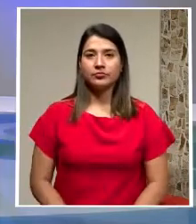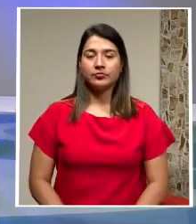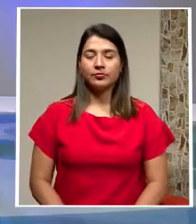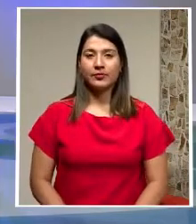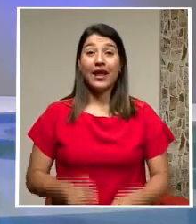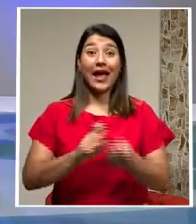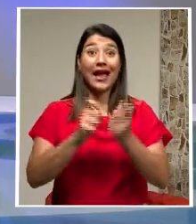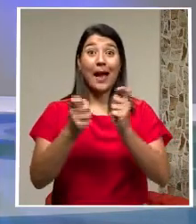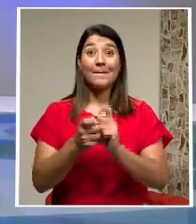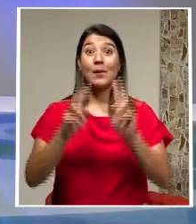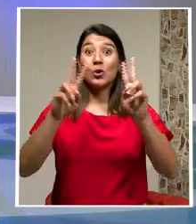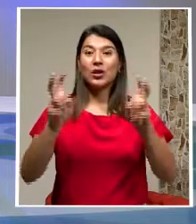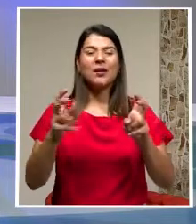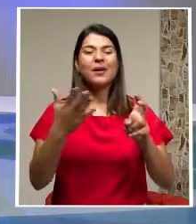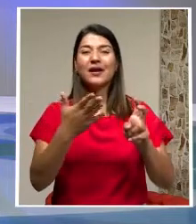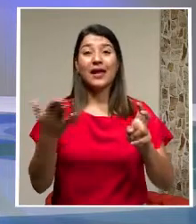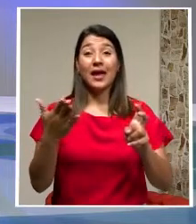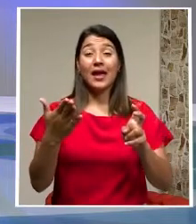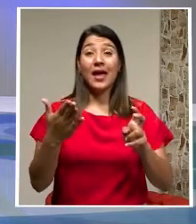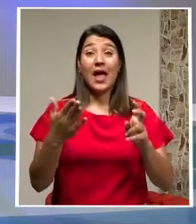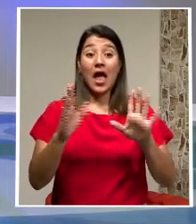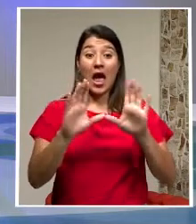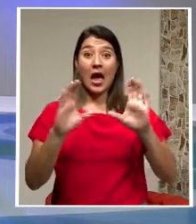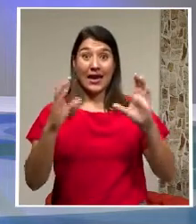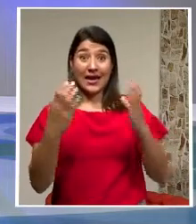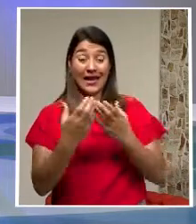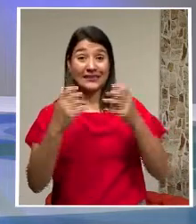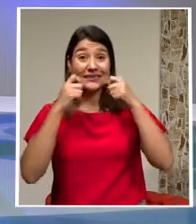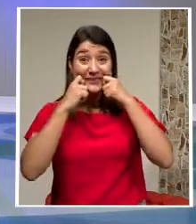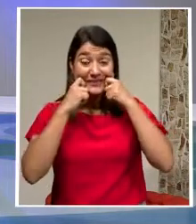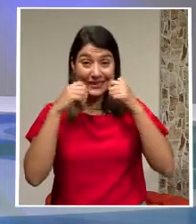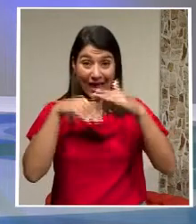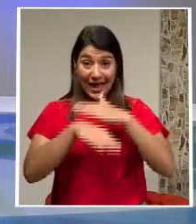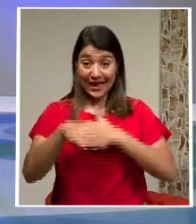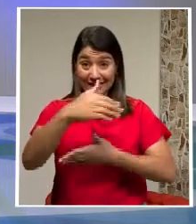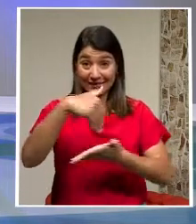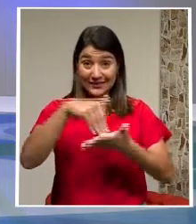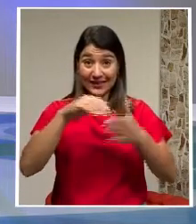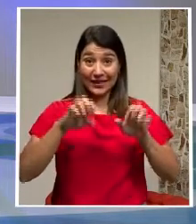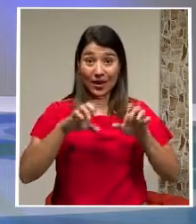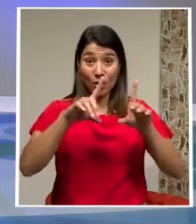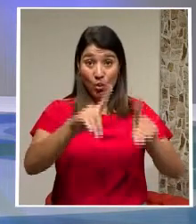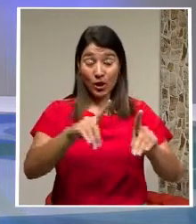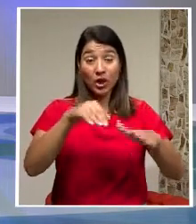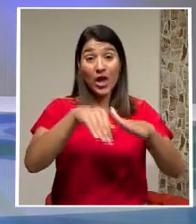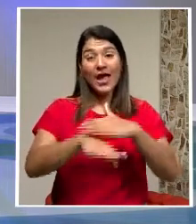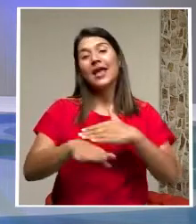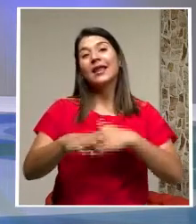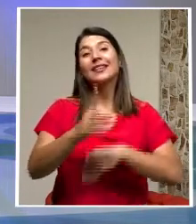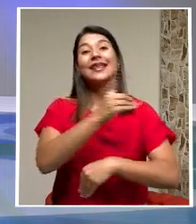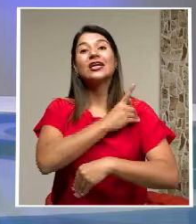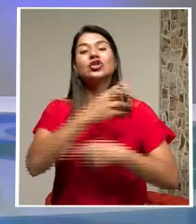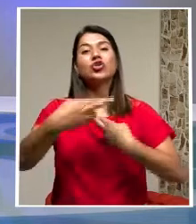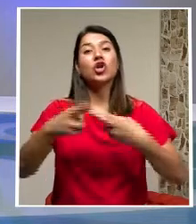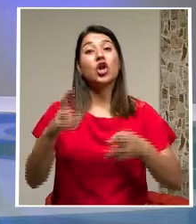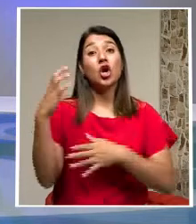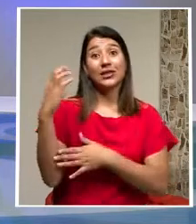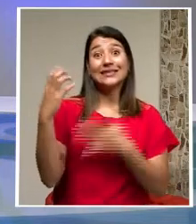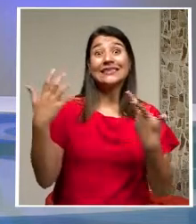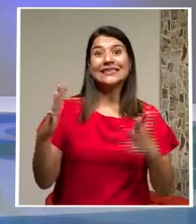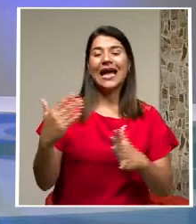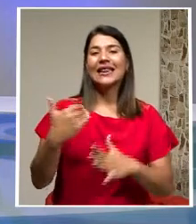Cambiamos de tema La presencialidad En centros educativos De la dirección Regional de Cartago Alcanzó el 92